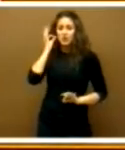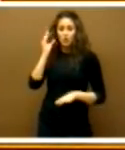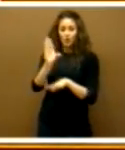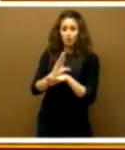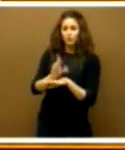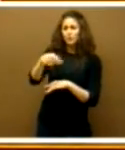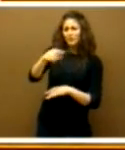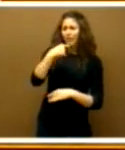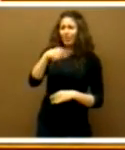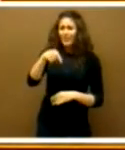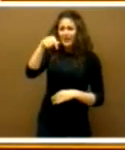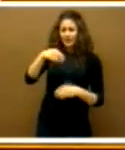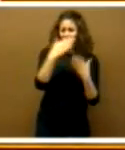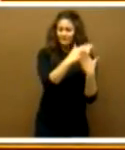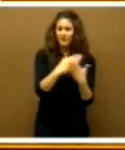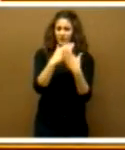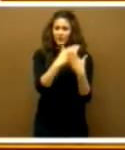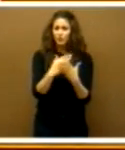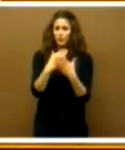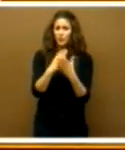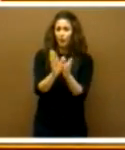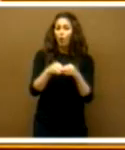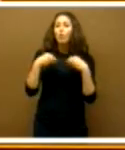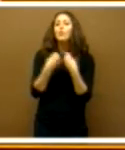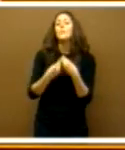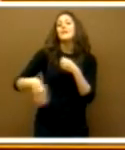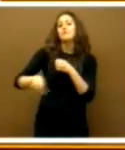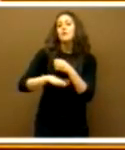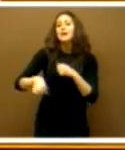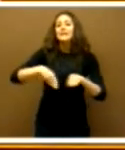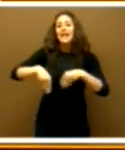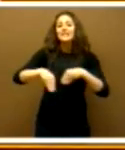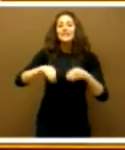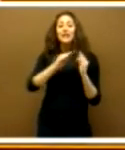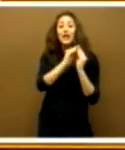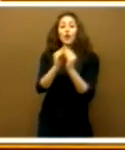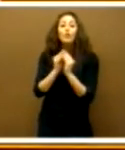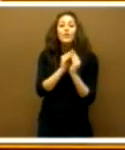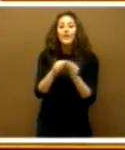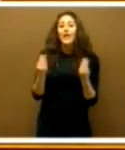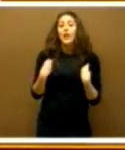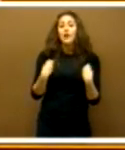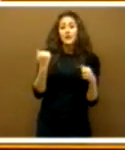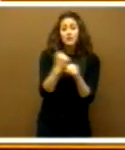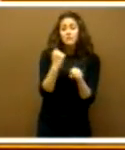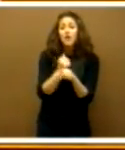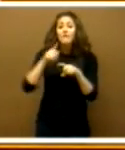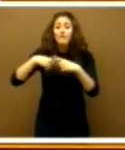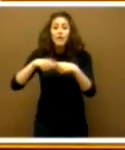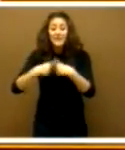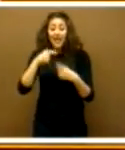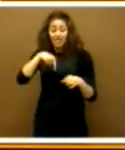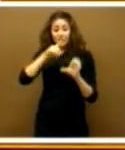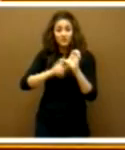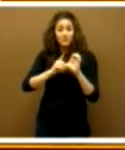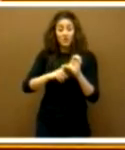en este estudio documento base de la estrategia de conciliación de la vida laboral y familiar de